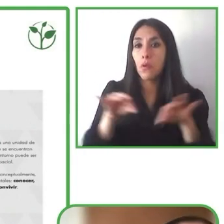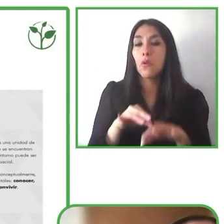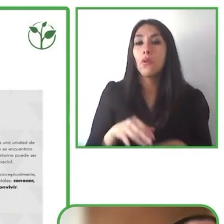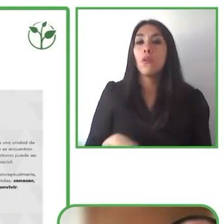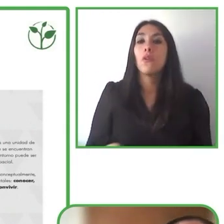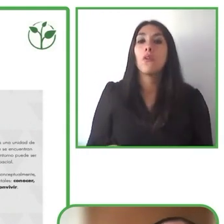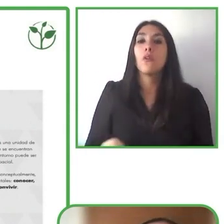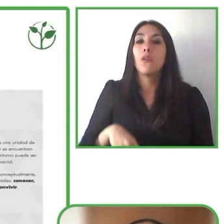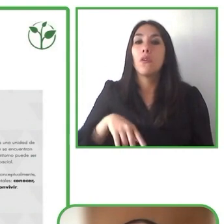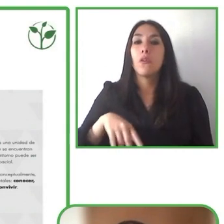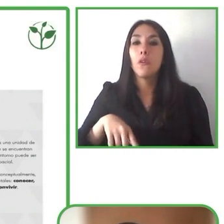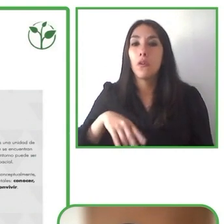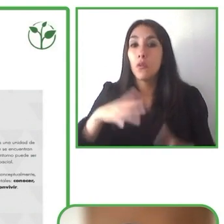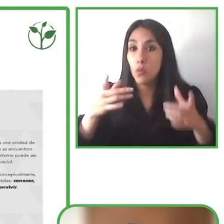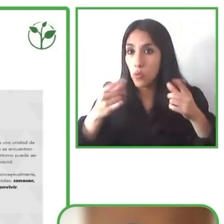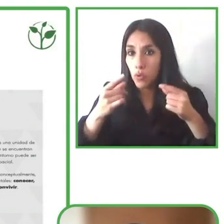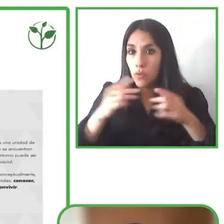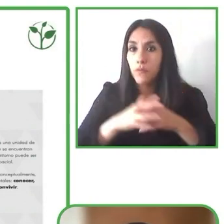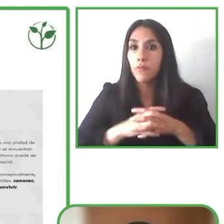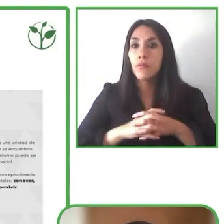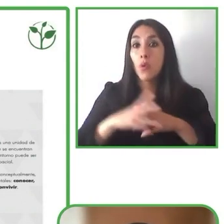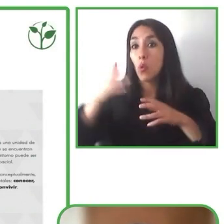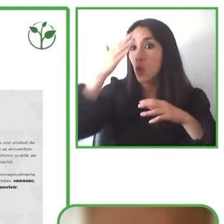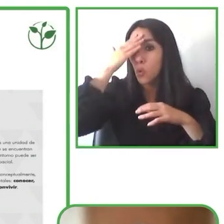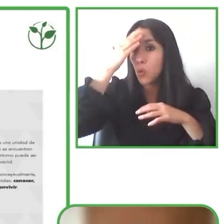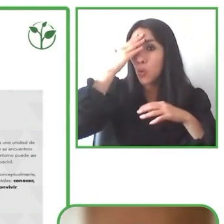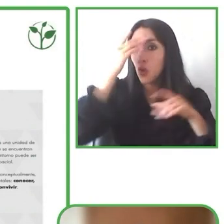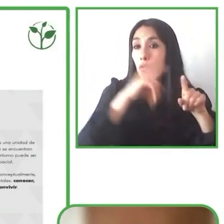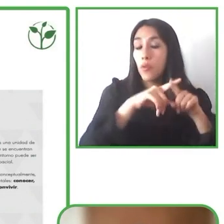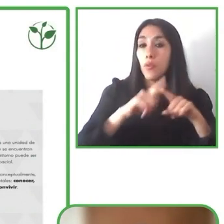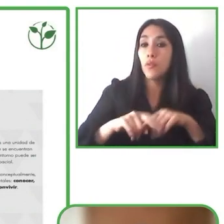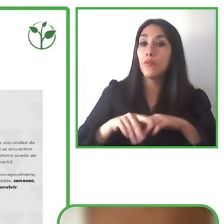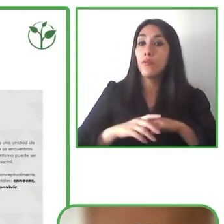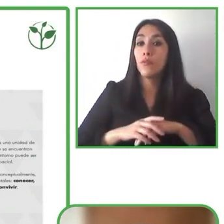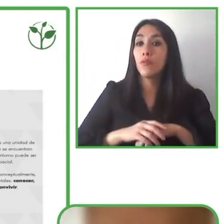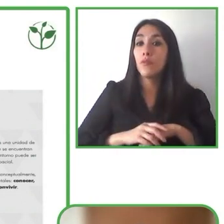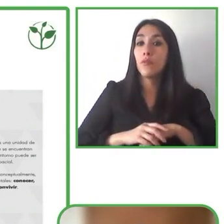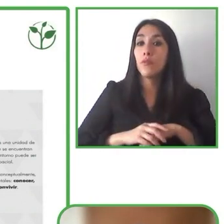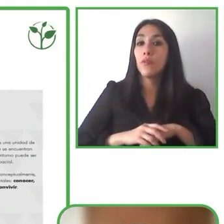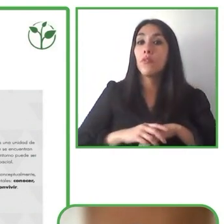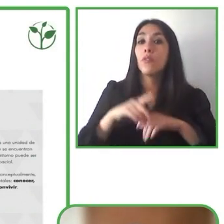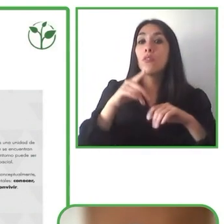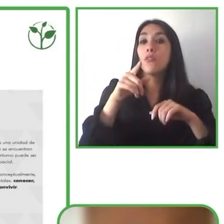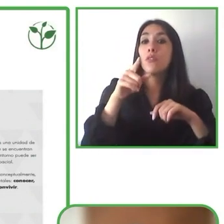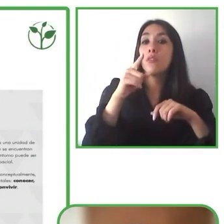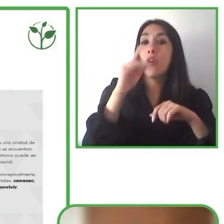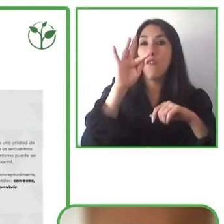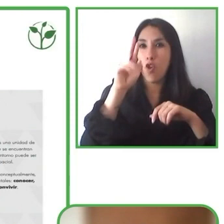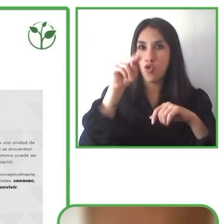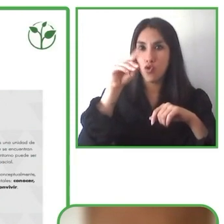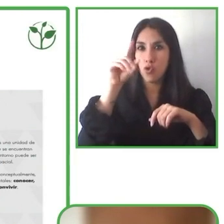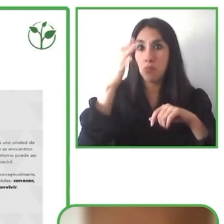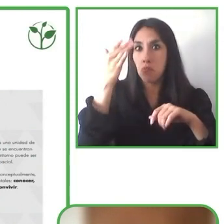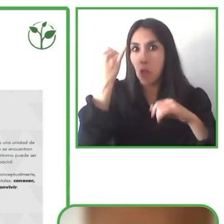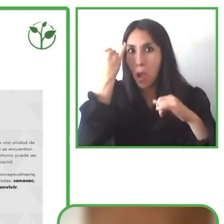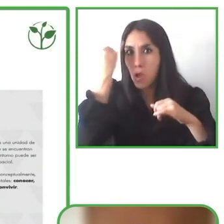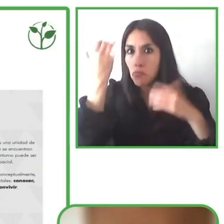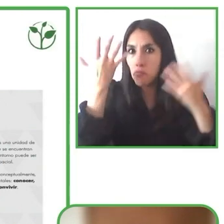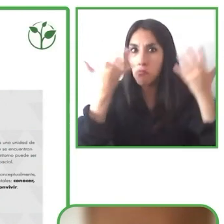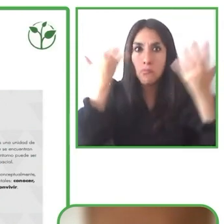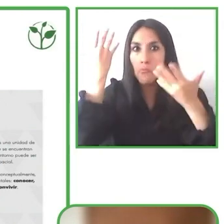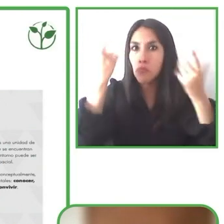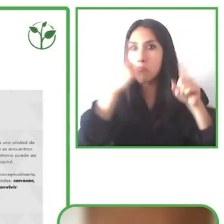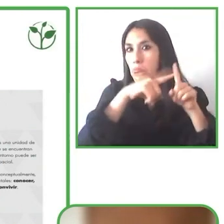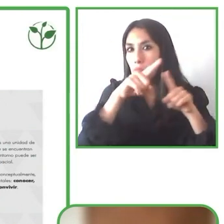fundaciones las otras iniciativas que están compartiendo este panel también lo llevan en el corazón básicamente